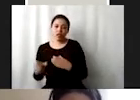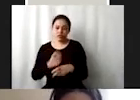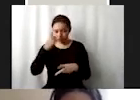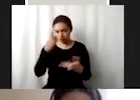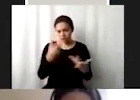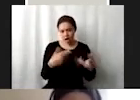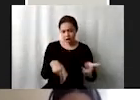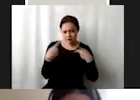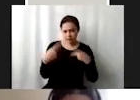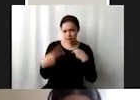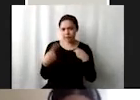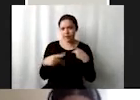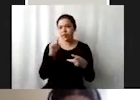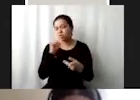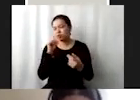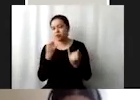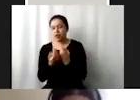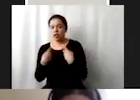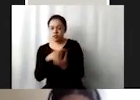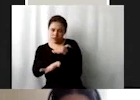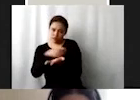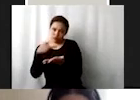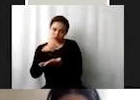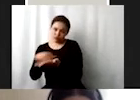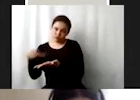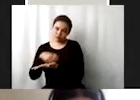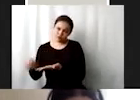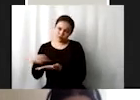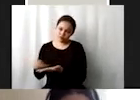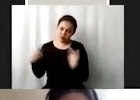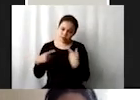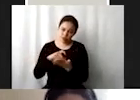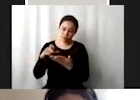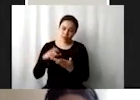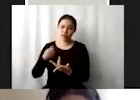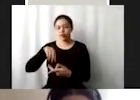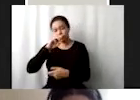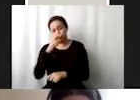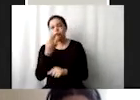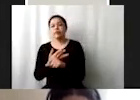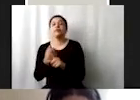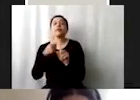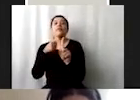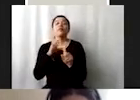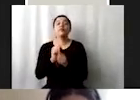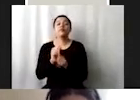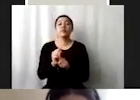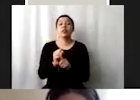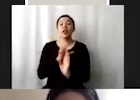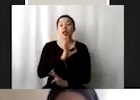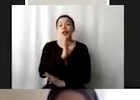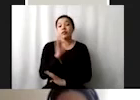también de nosotros como ciudadanos una meta más con fecha ya